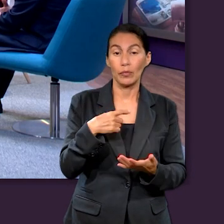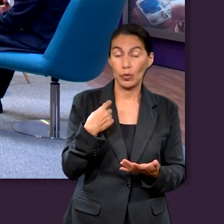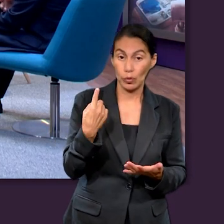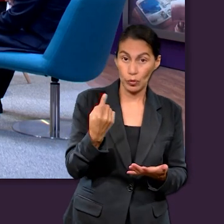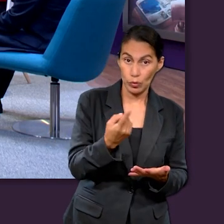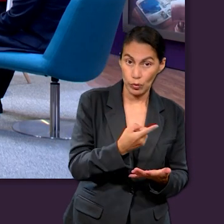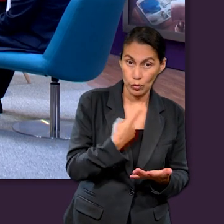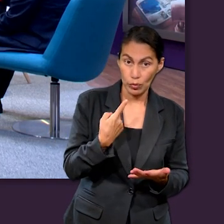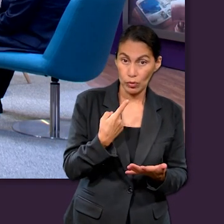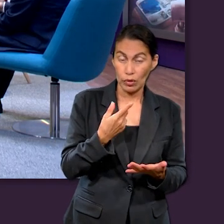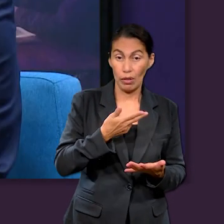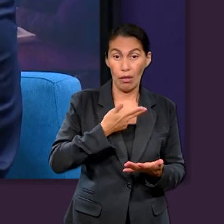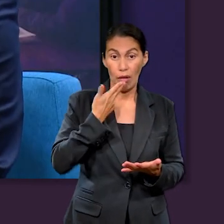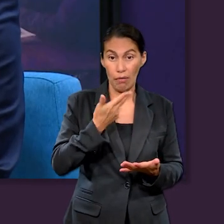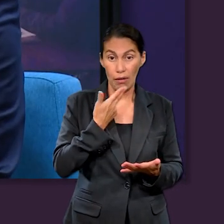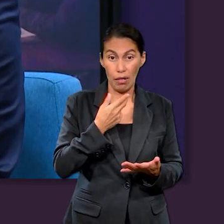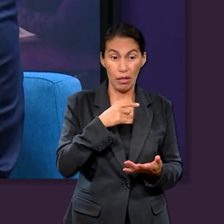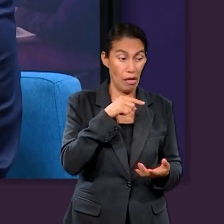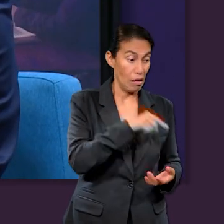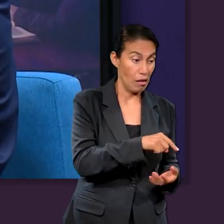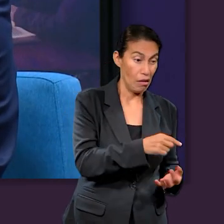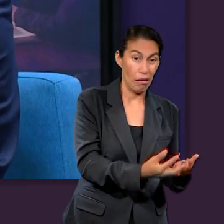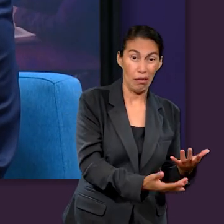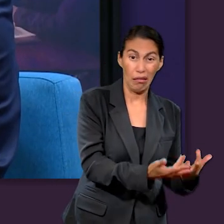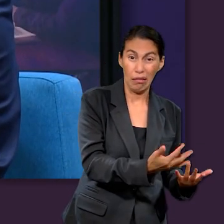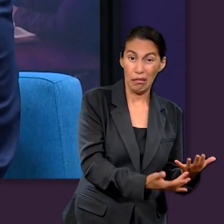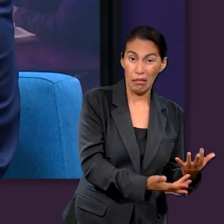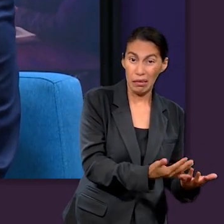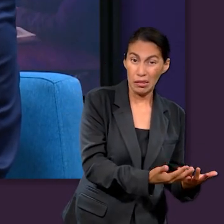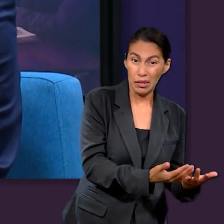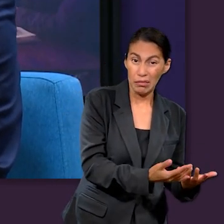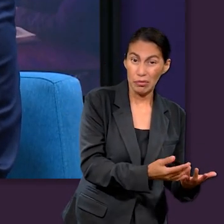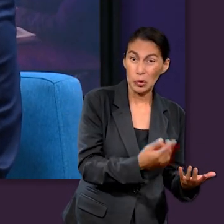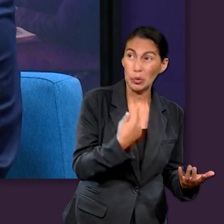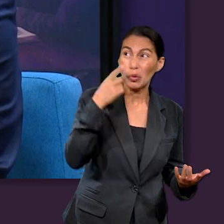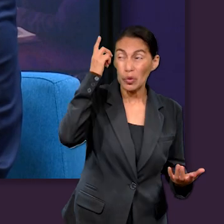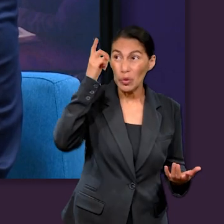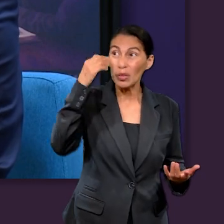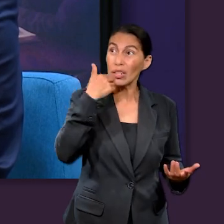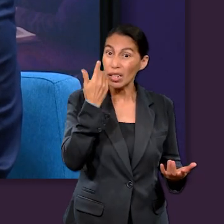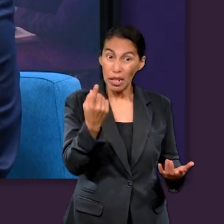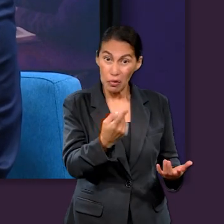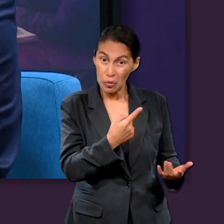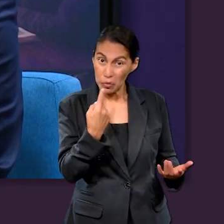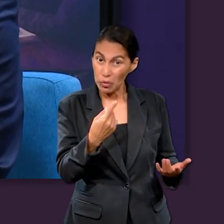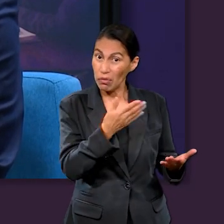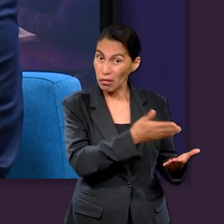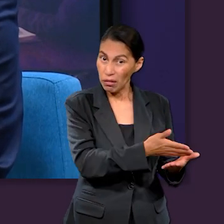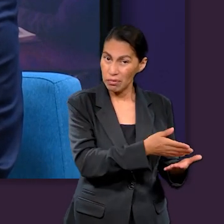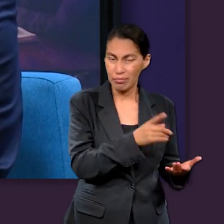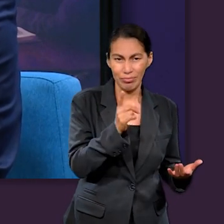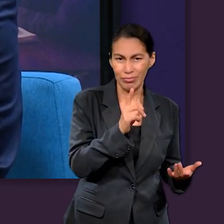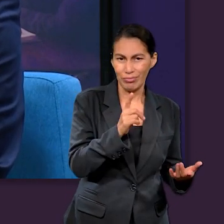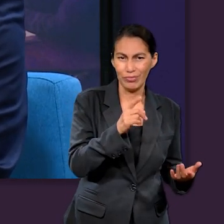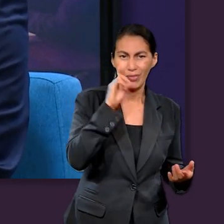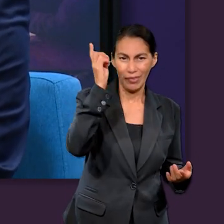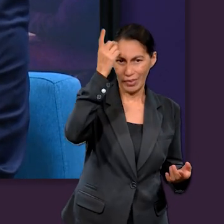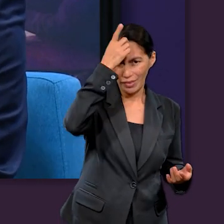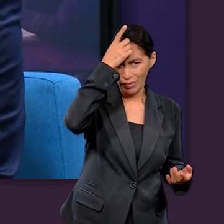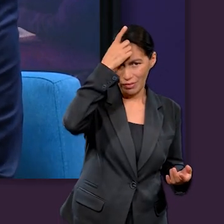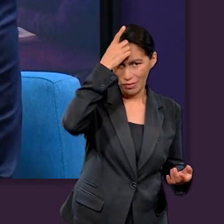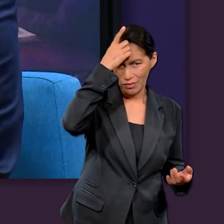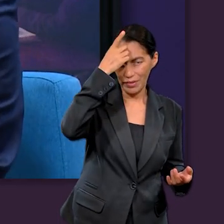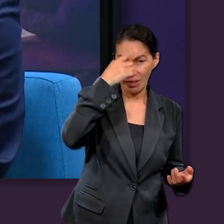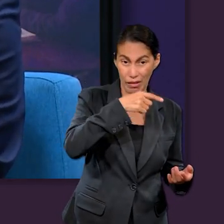Una relación profunda con Dios. Entonces, no podemos hablar de un infierno porque no es hacia